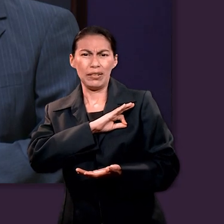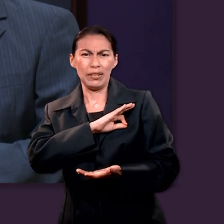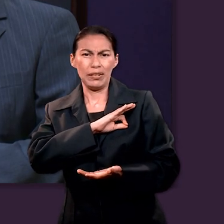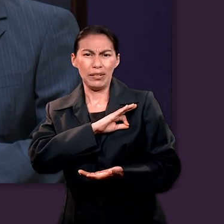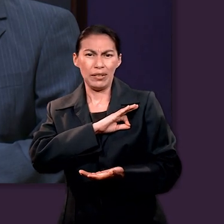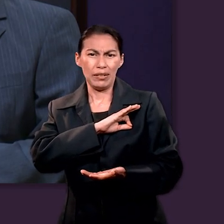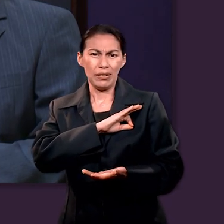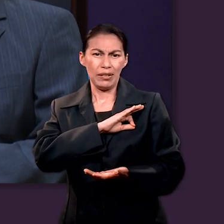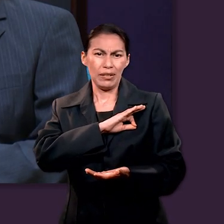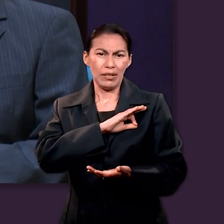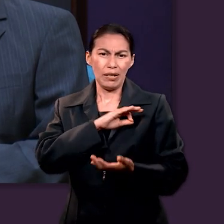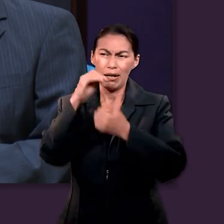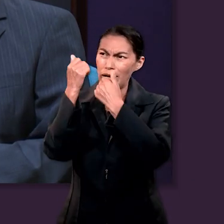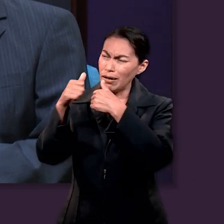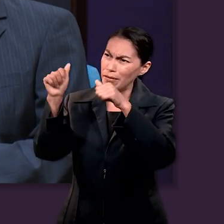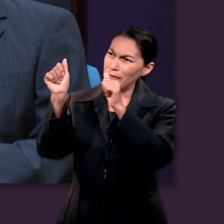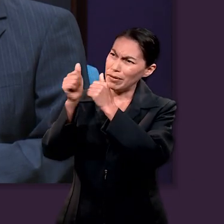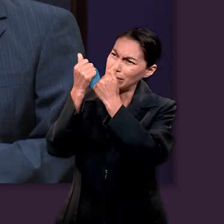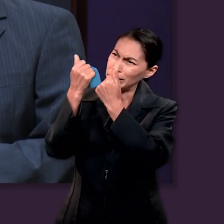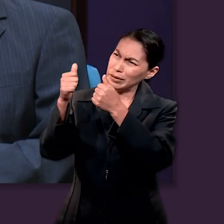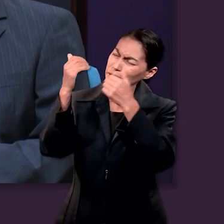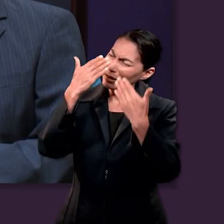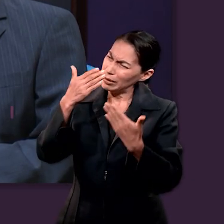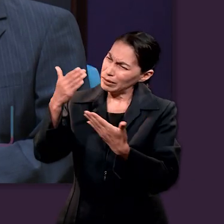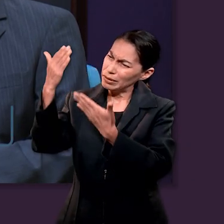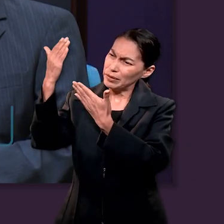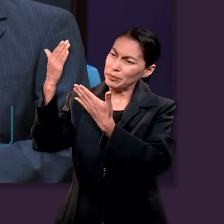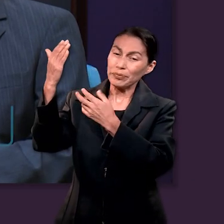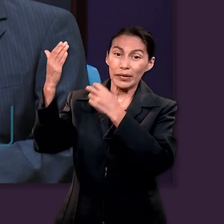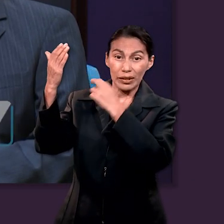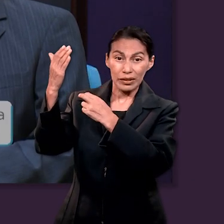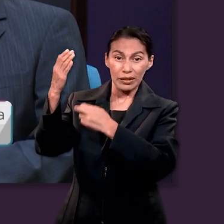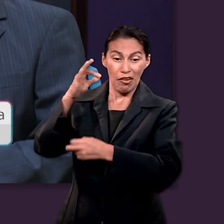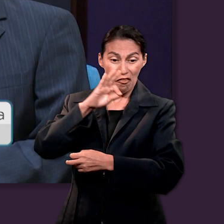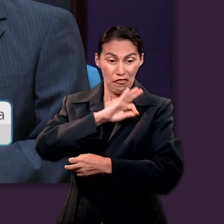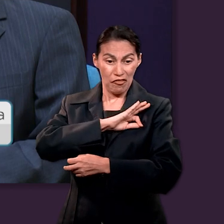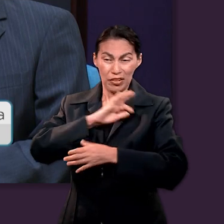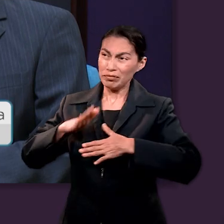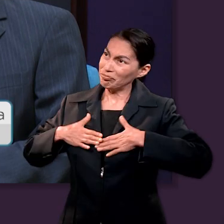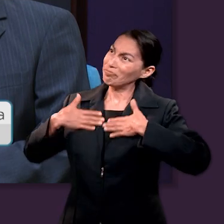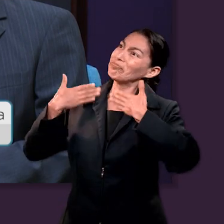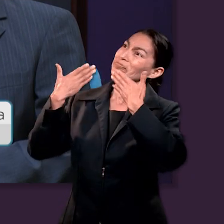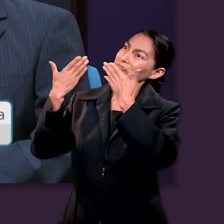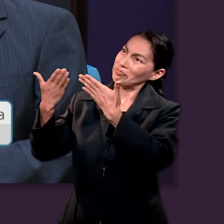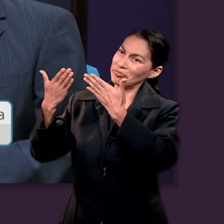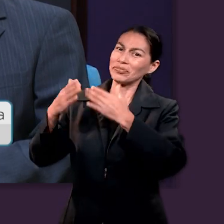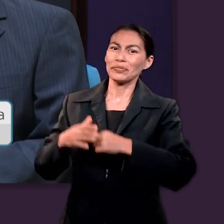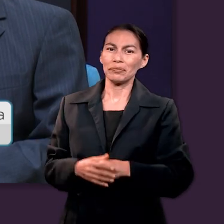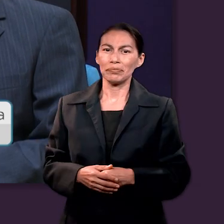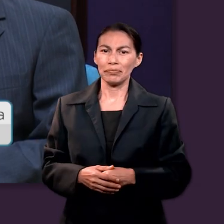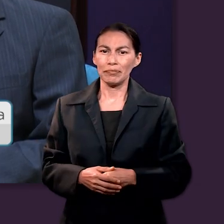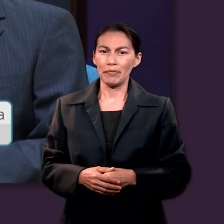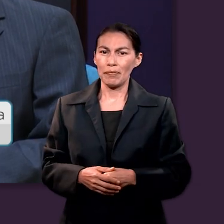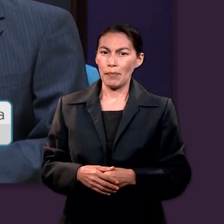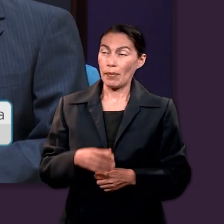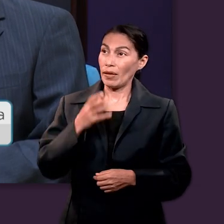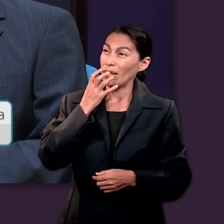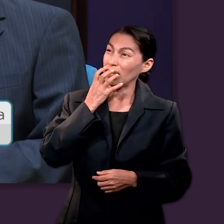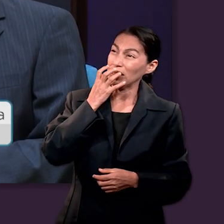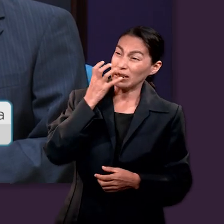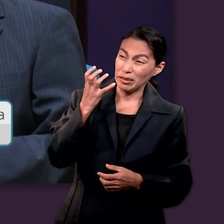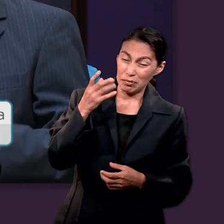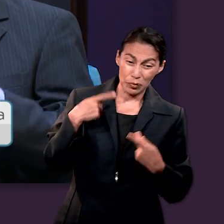es un acto de fe. La alabanza te ayuda a confiar en Dios.